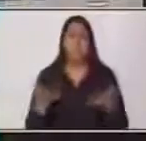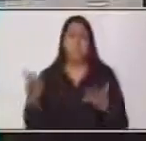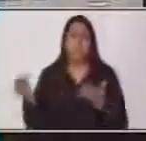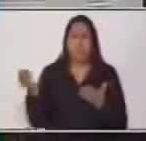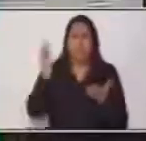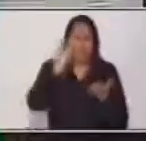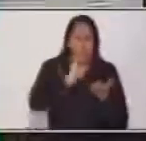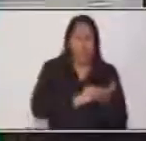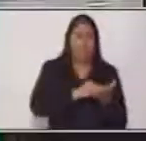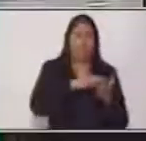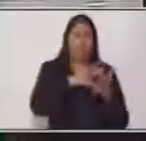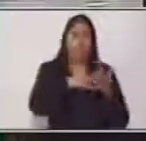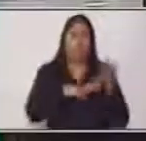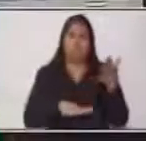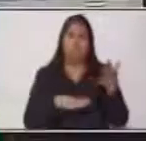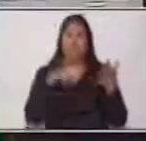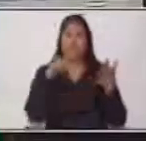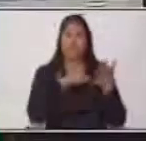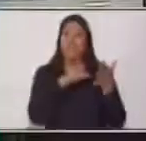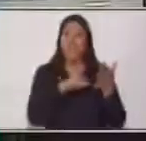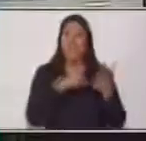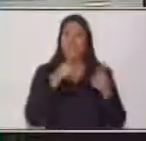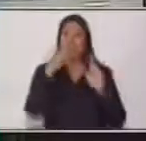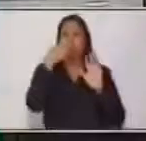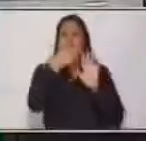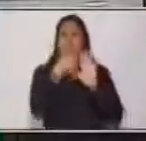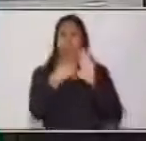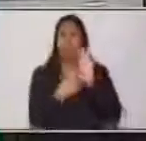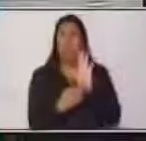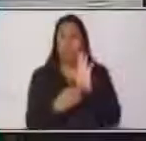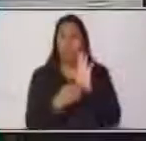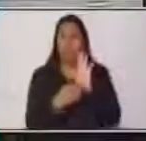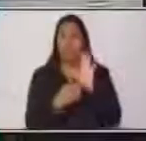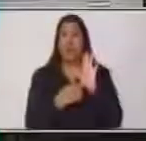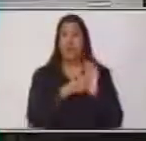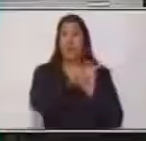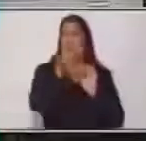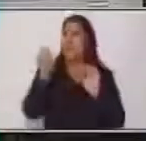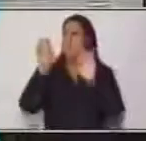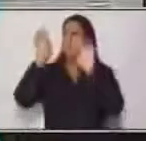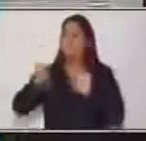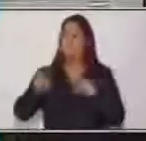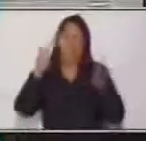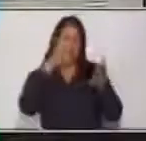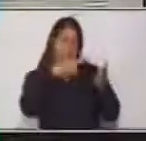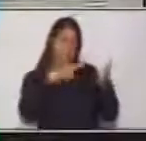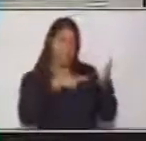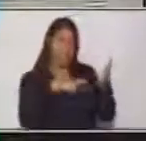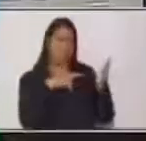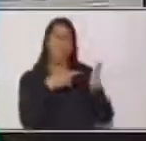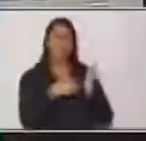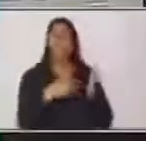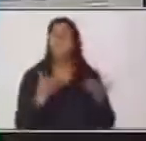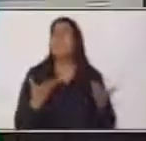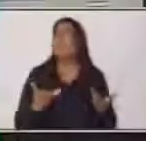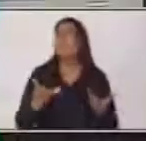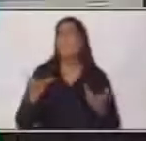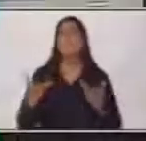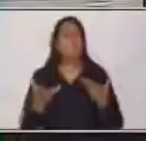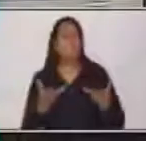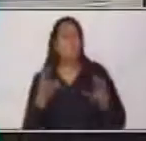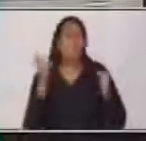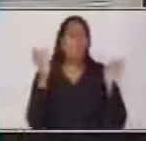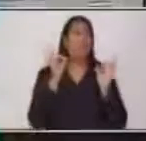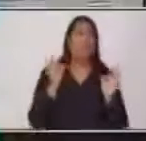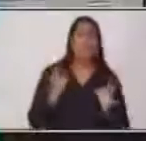a usted, a su texto, a su párrafo y, sobre todo, al lector, esa forma, parte de